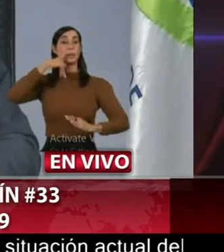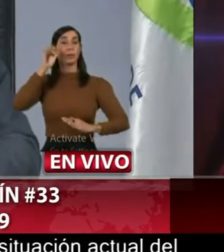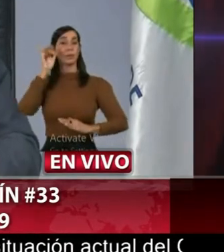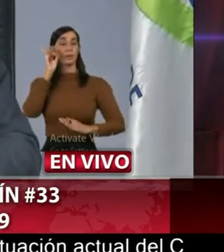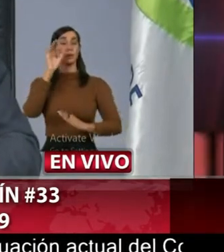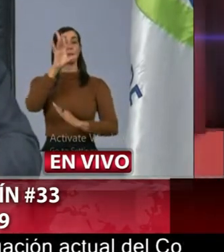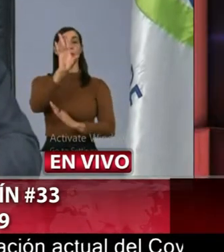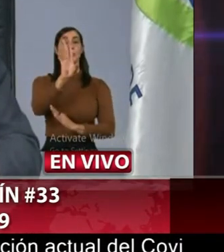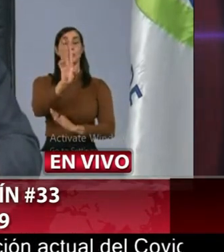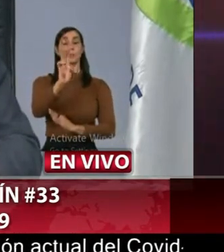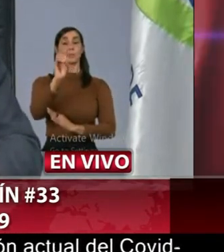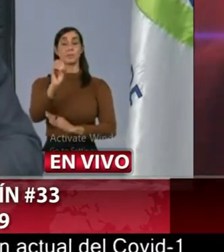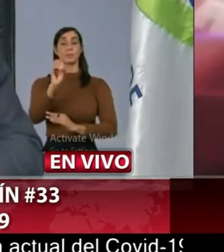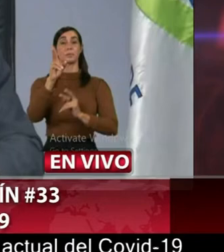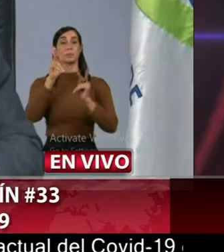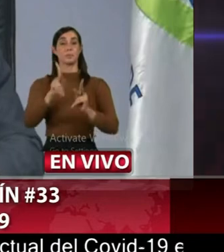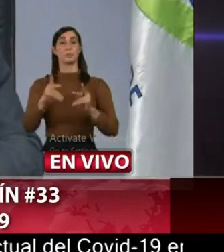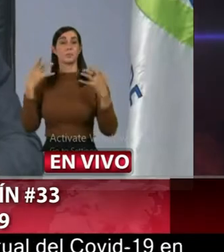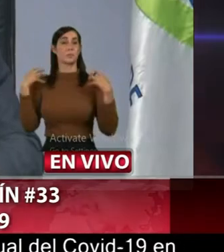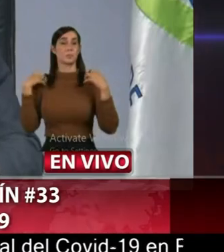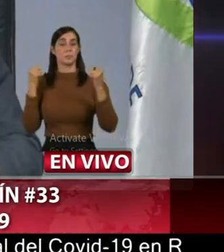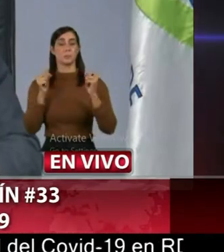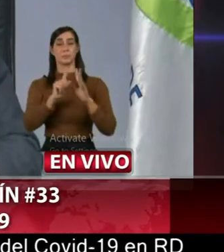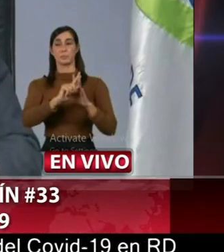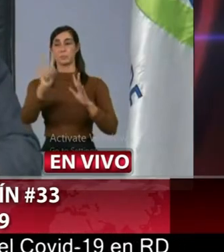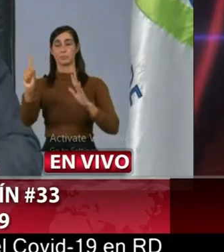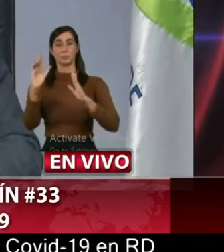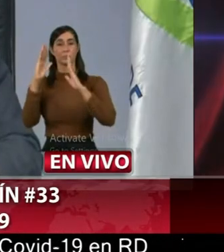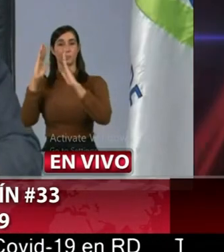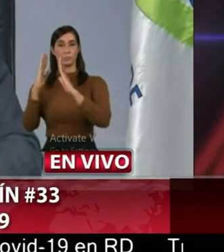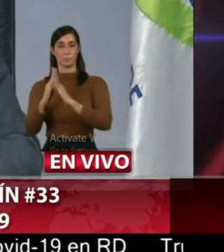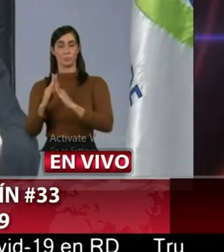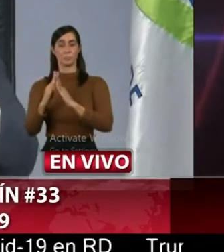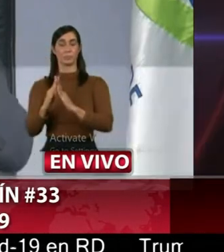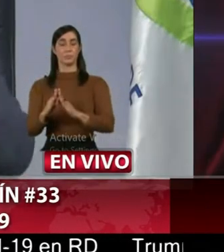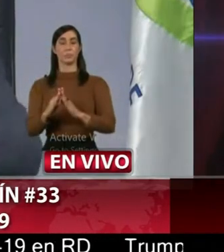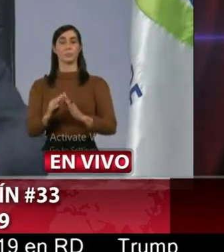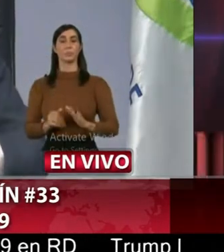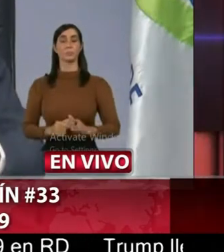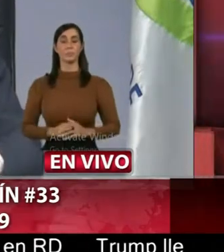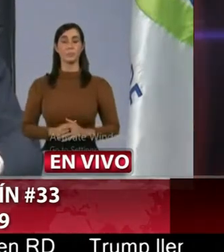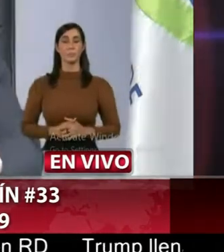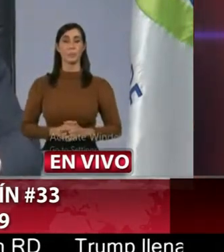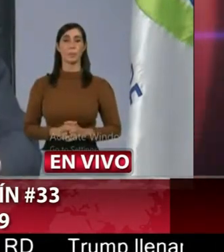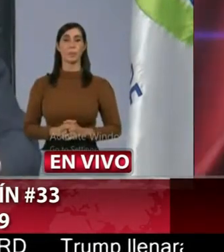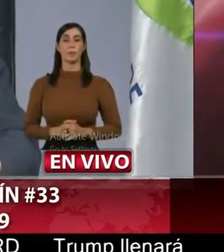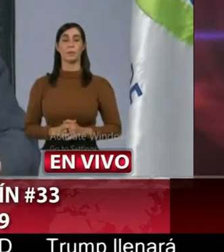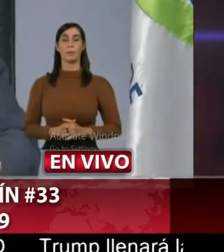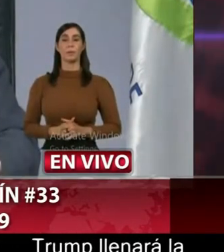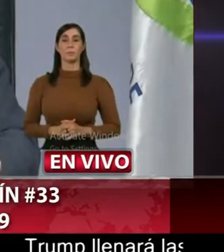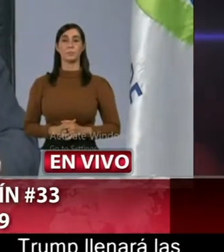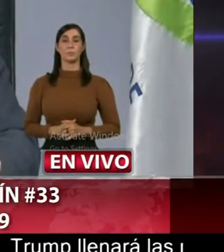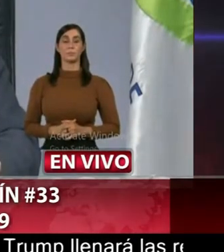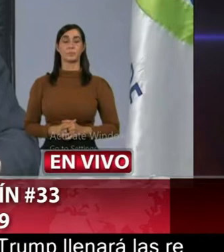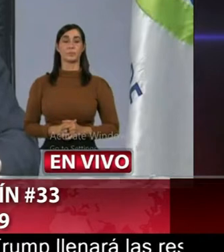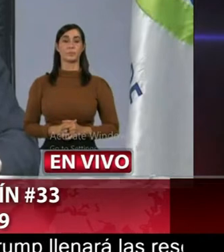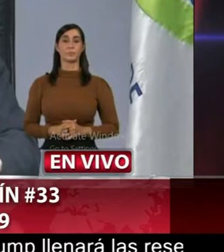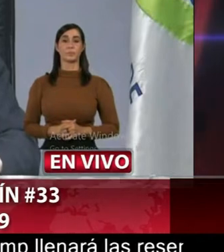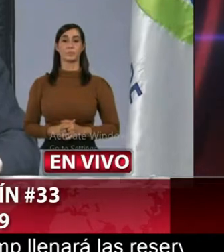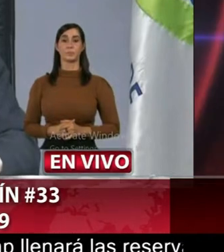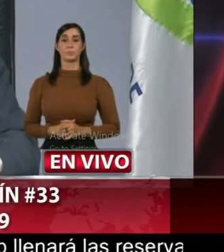ciudadanos de los hospitales y clínicas que seguimos en este